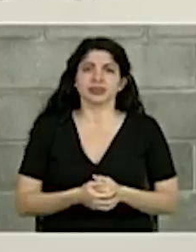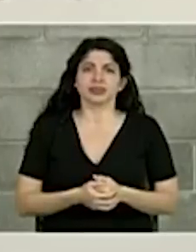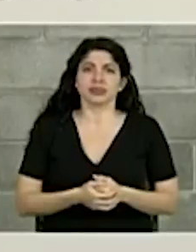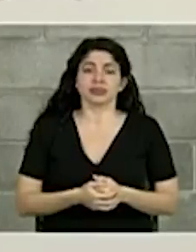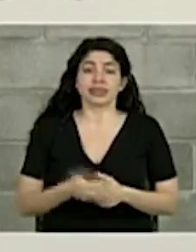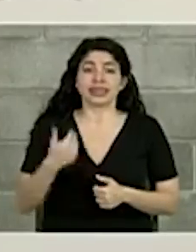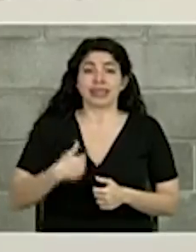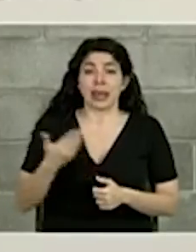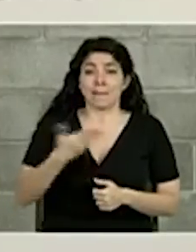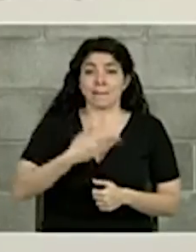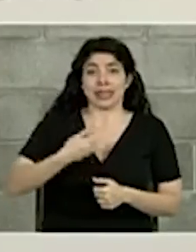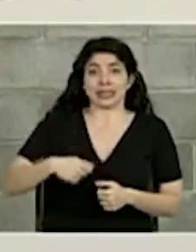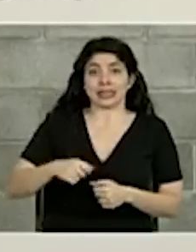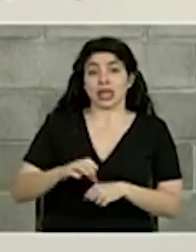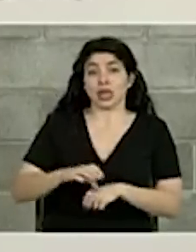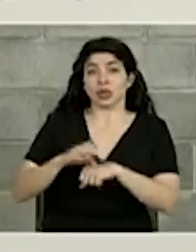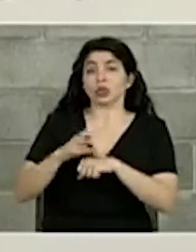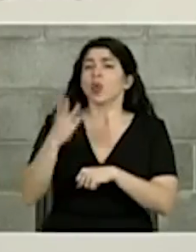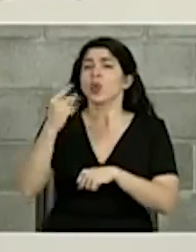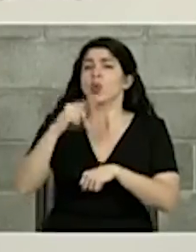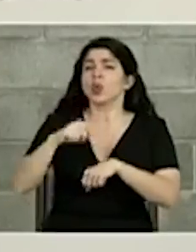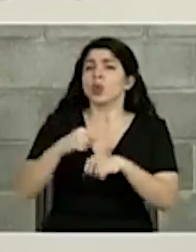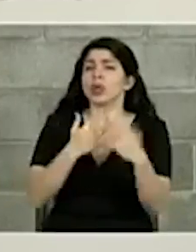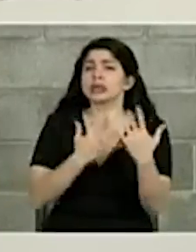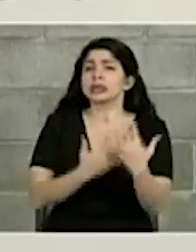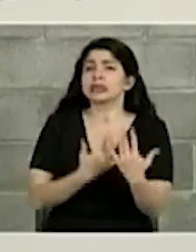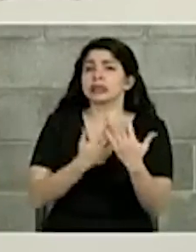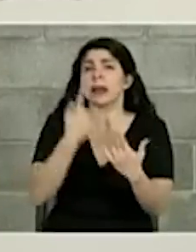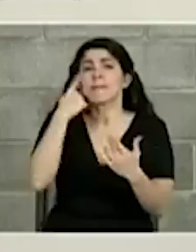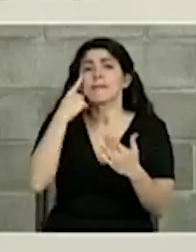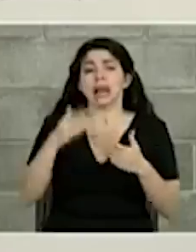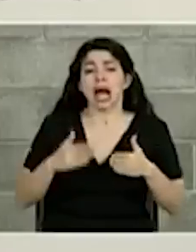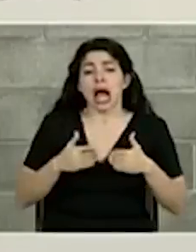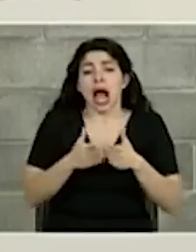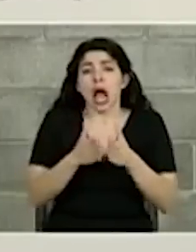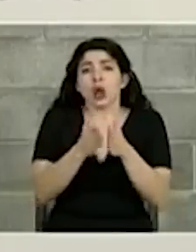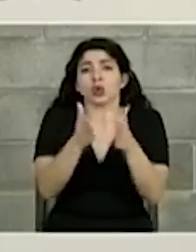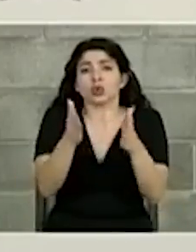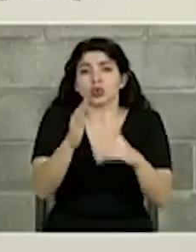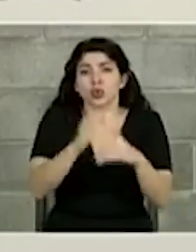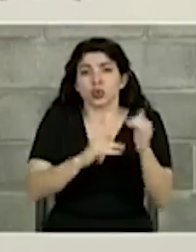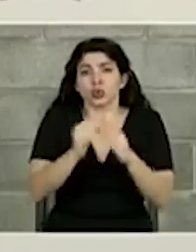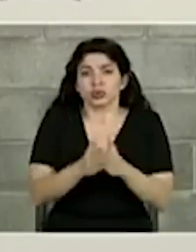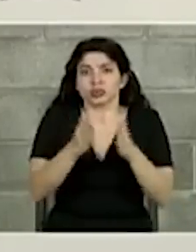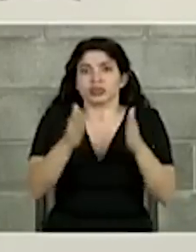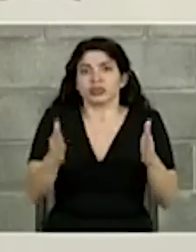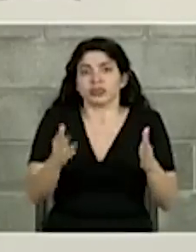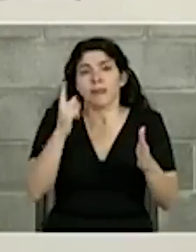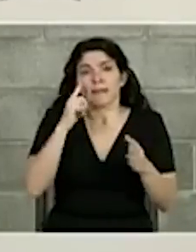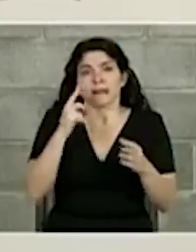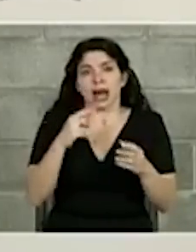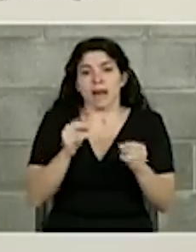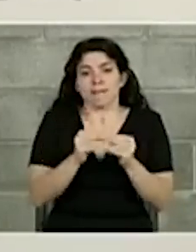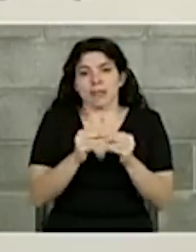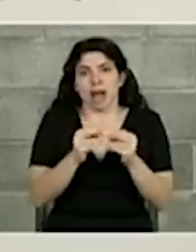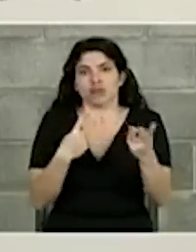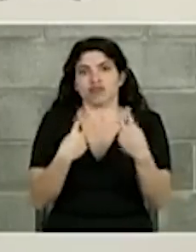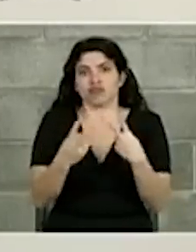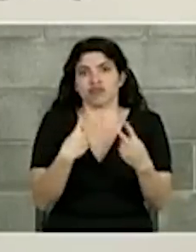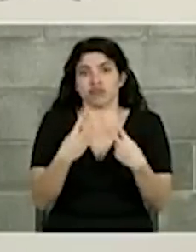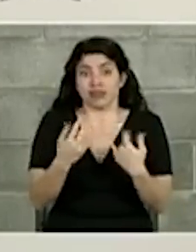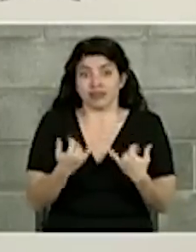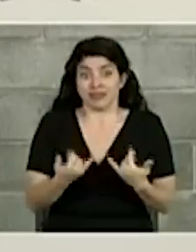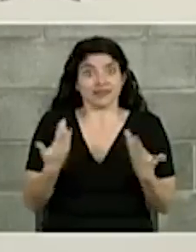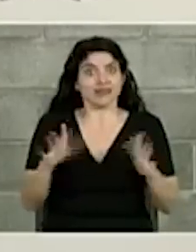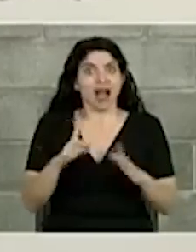Señor Presidente del Consejo, ¿cuánto tiempo hemos esperado para tener las obras de angostura finalmente, para duplicar esos carriles? Que